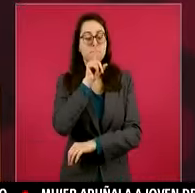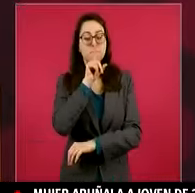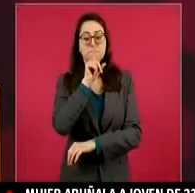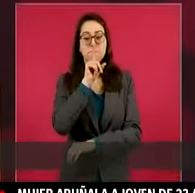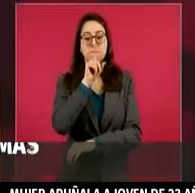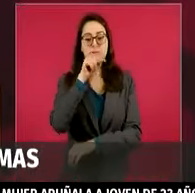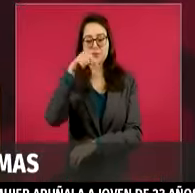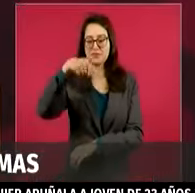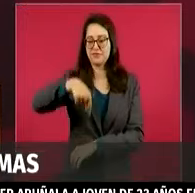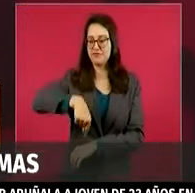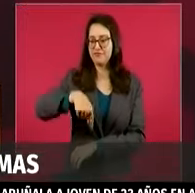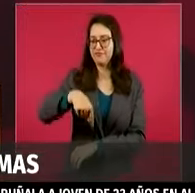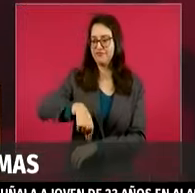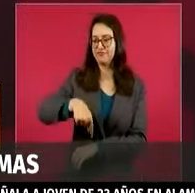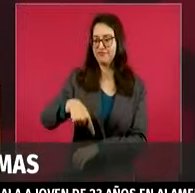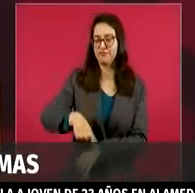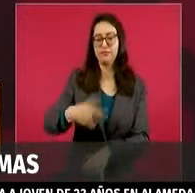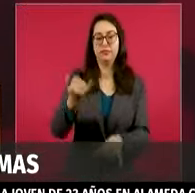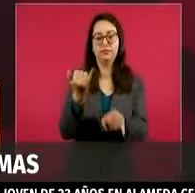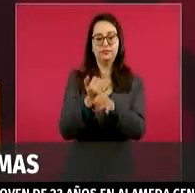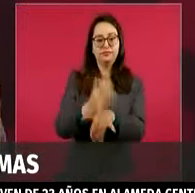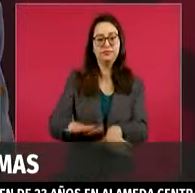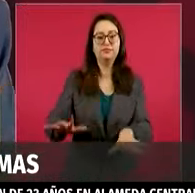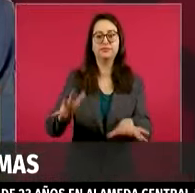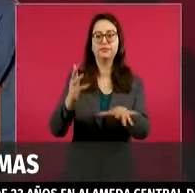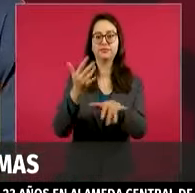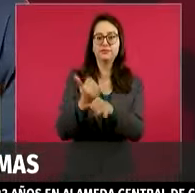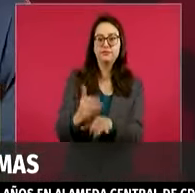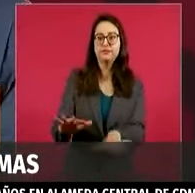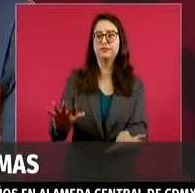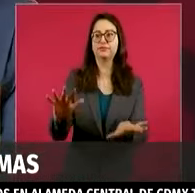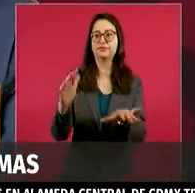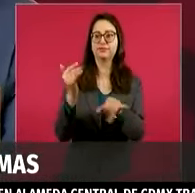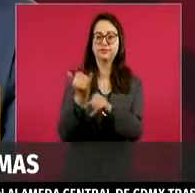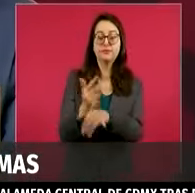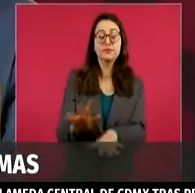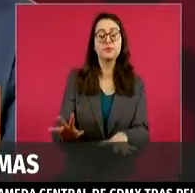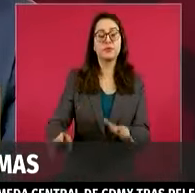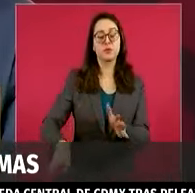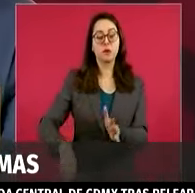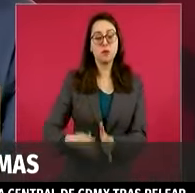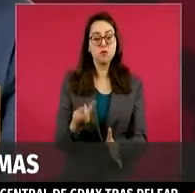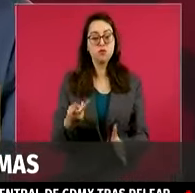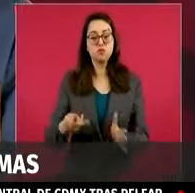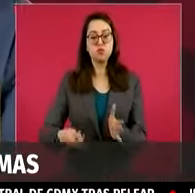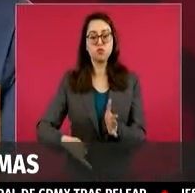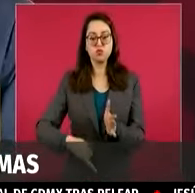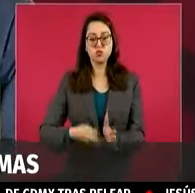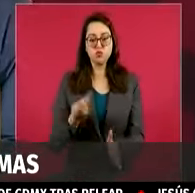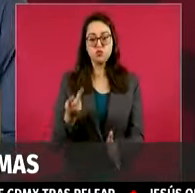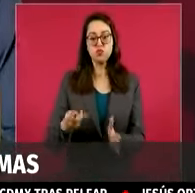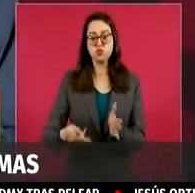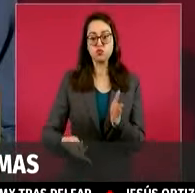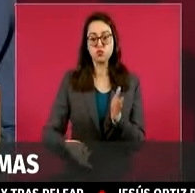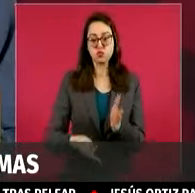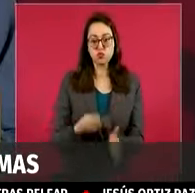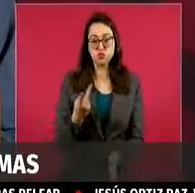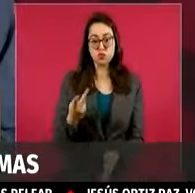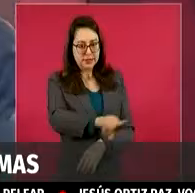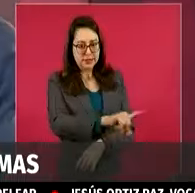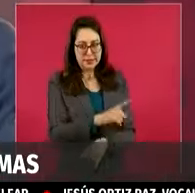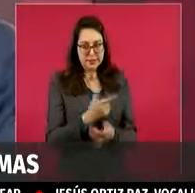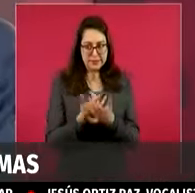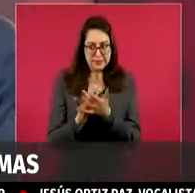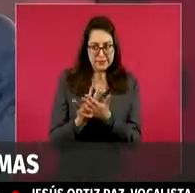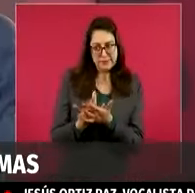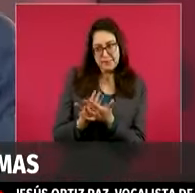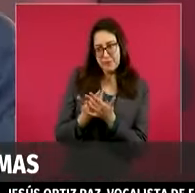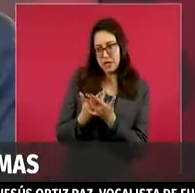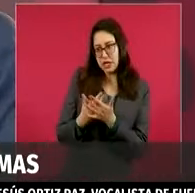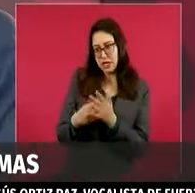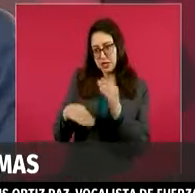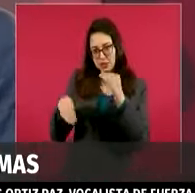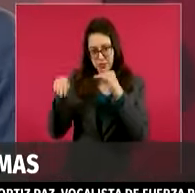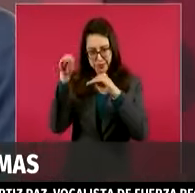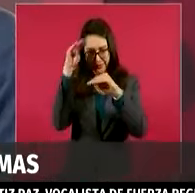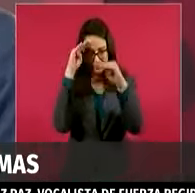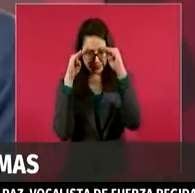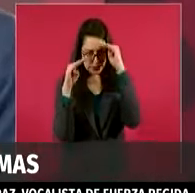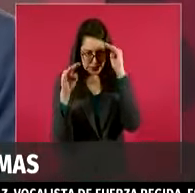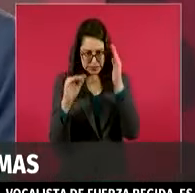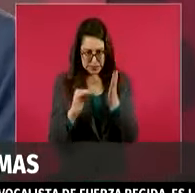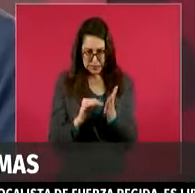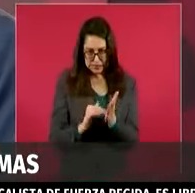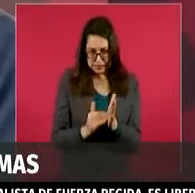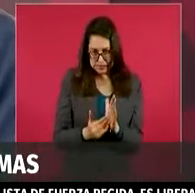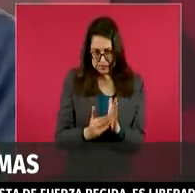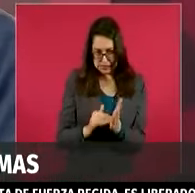presidente de la República y se va a seguir el trámite legislativo que ya dio a conocer la Secretaría de Gobernación, pues nosotros estaremos hasta al